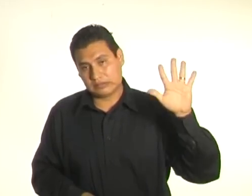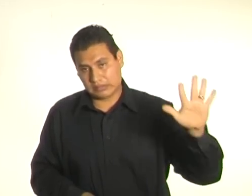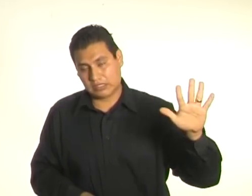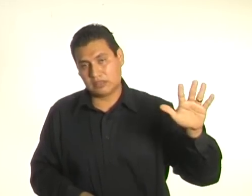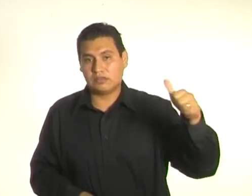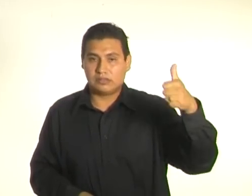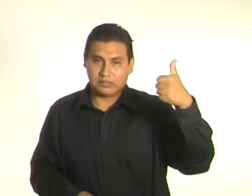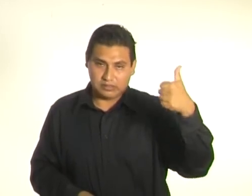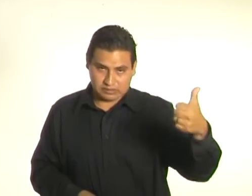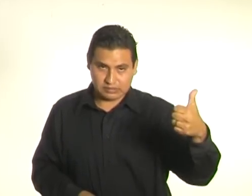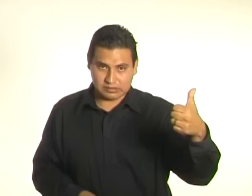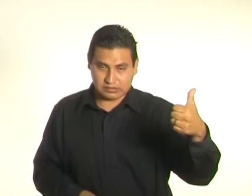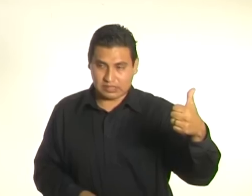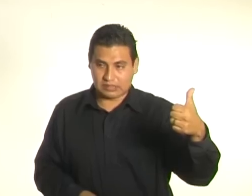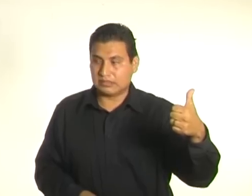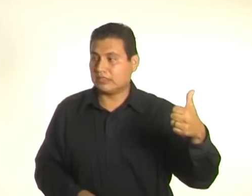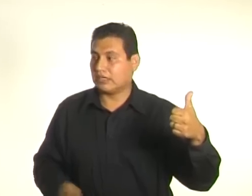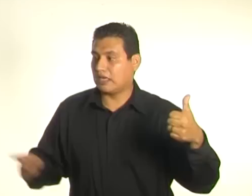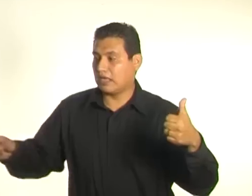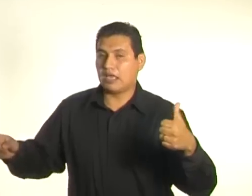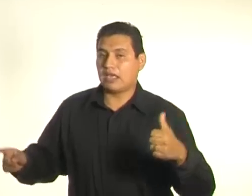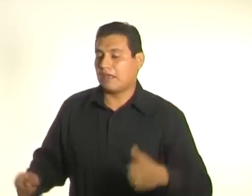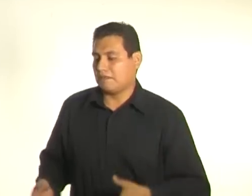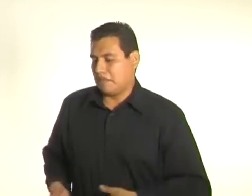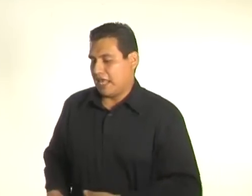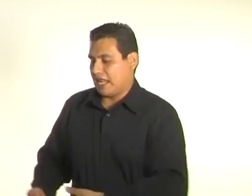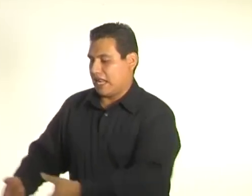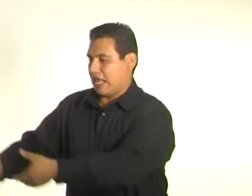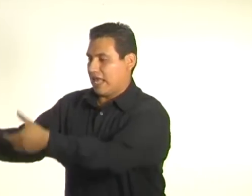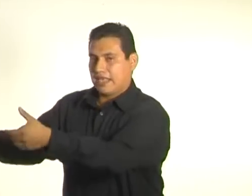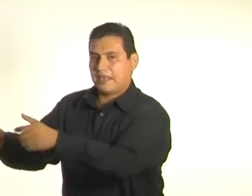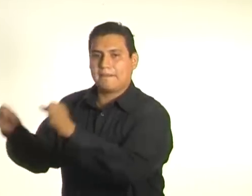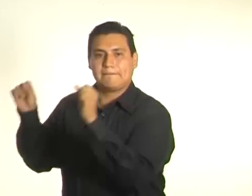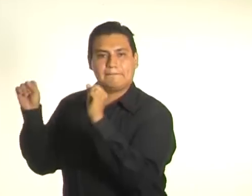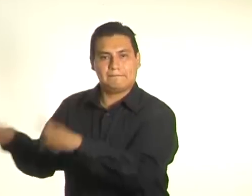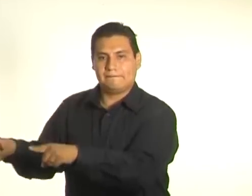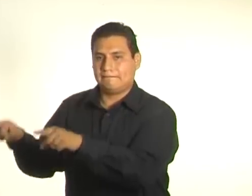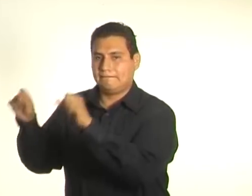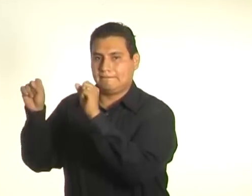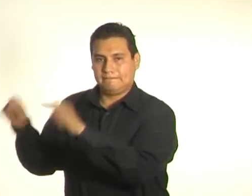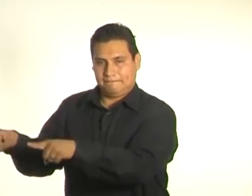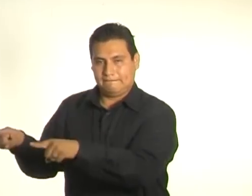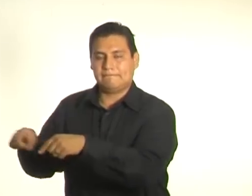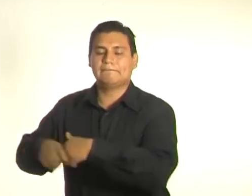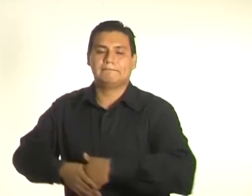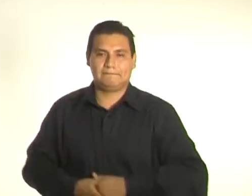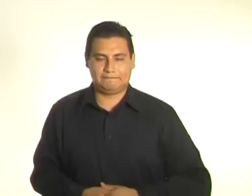y seis de la misma calle. Tenía varias casas.